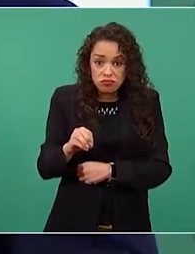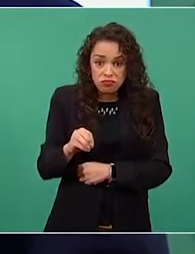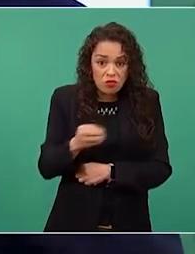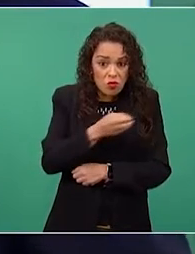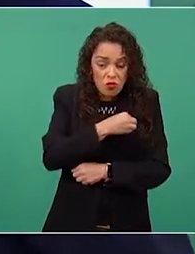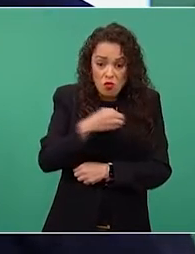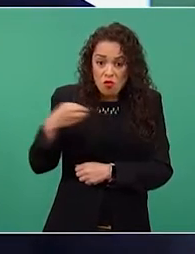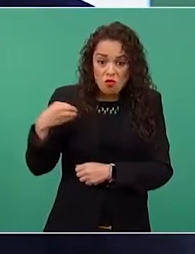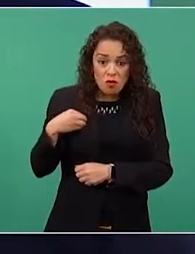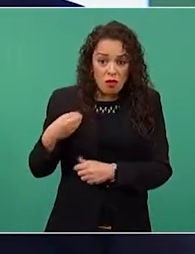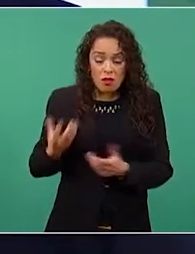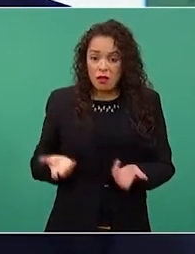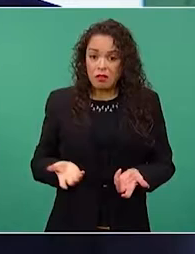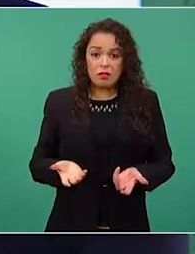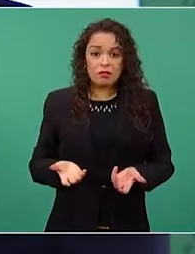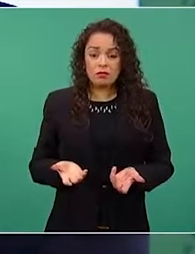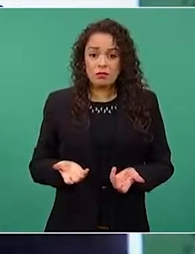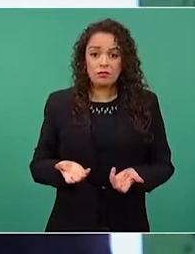una concesión